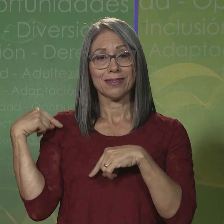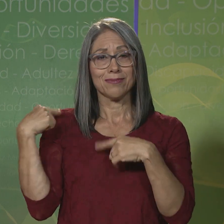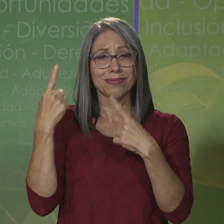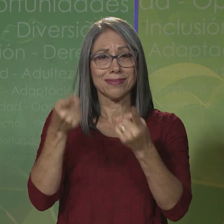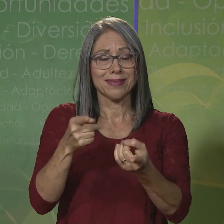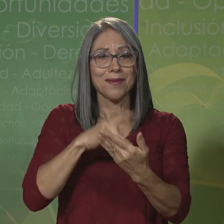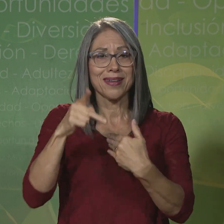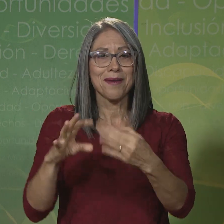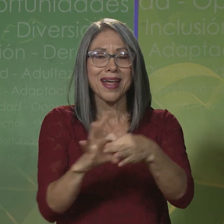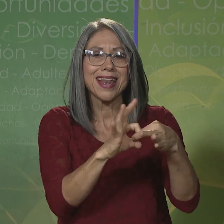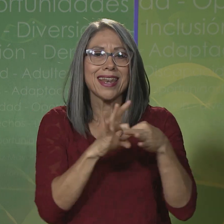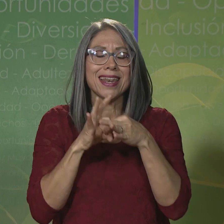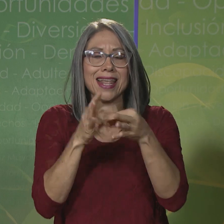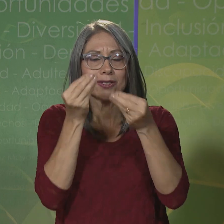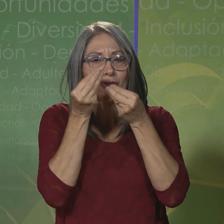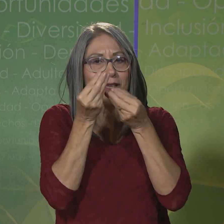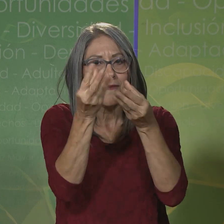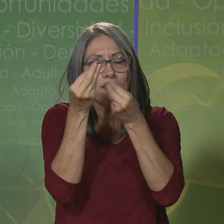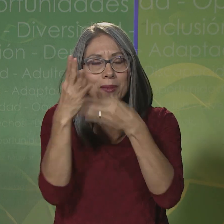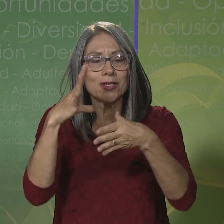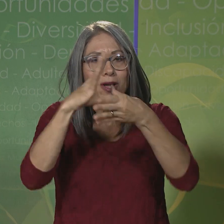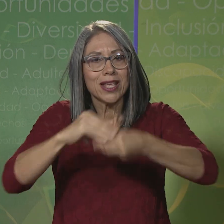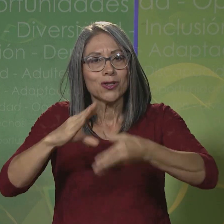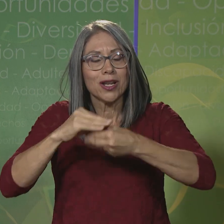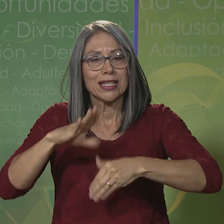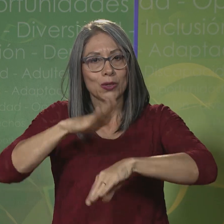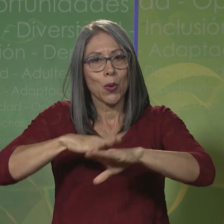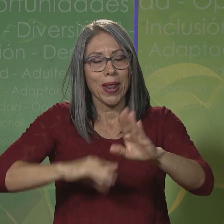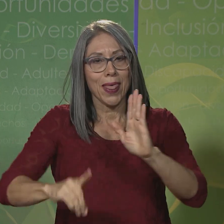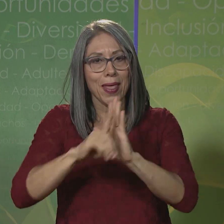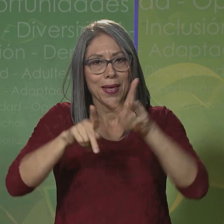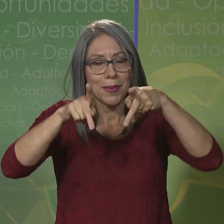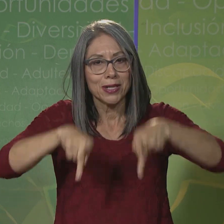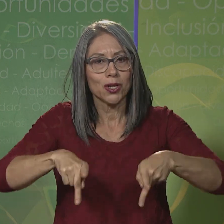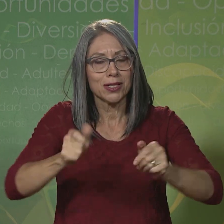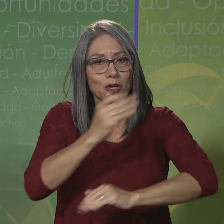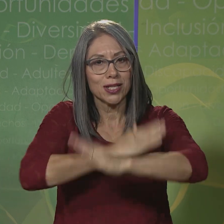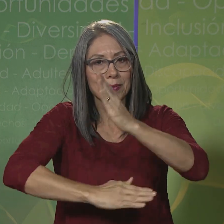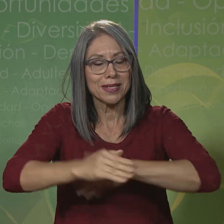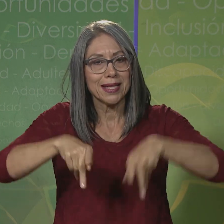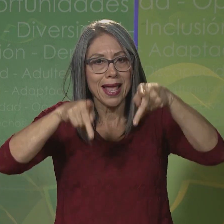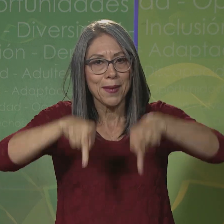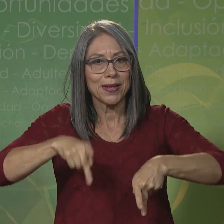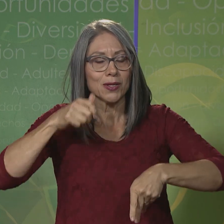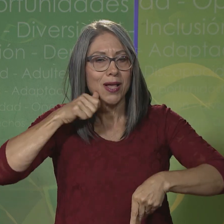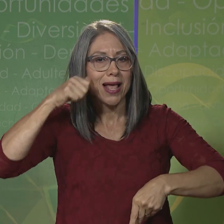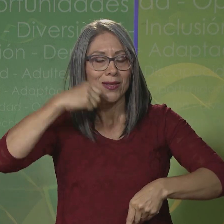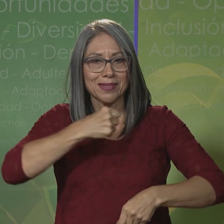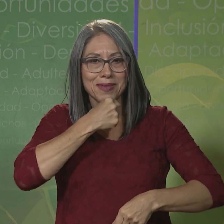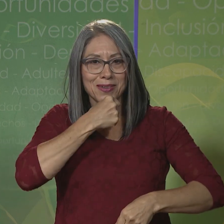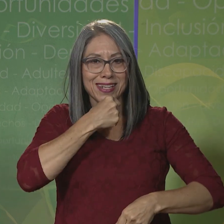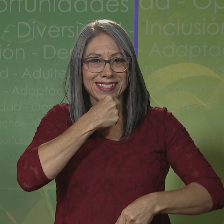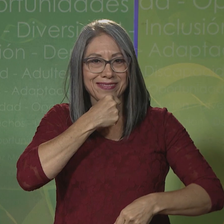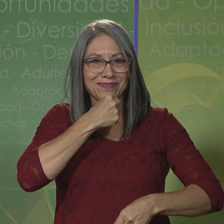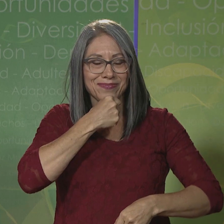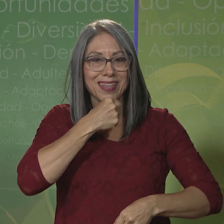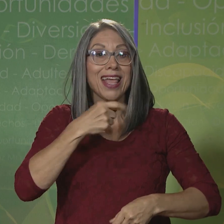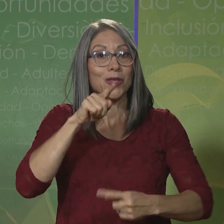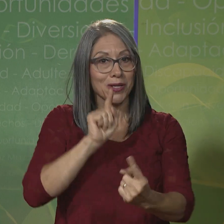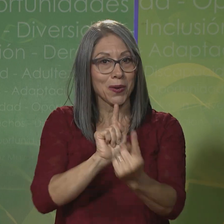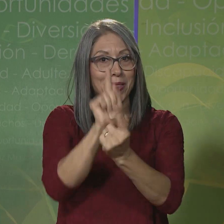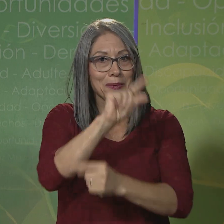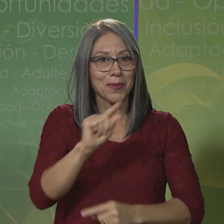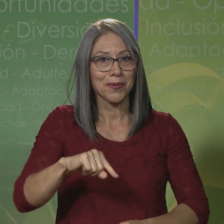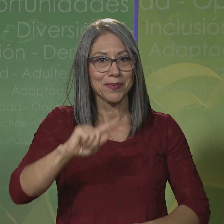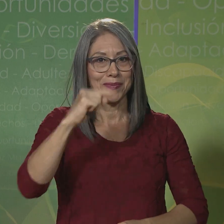le trae todas las historias y la información sobre los derechos de las personas con discapacidad y las personas adultas mayores nos encontramos